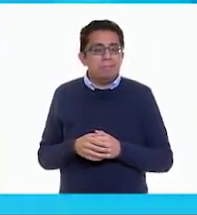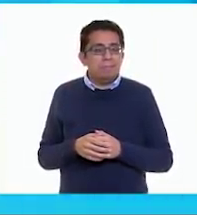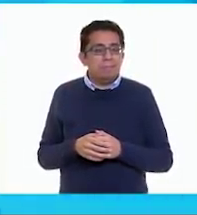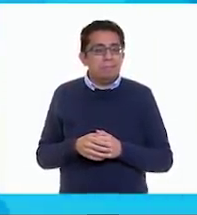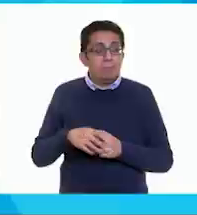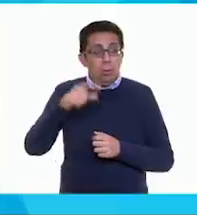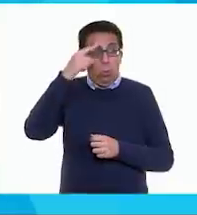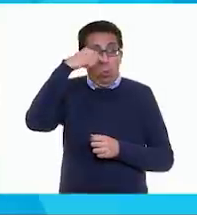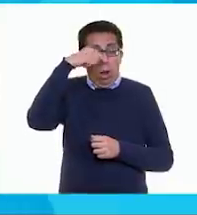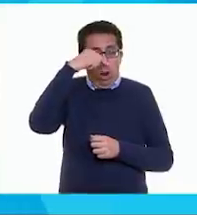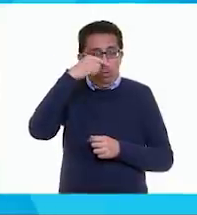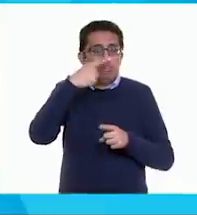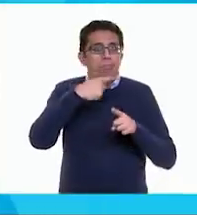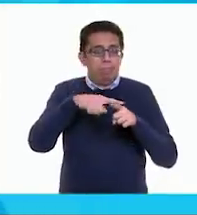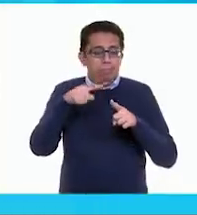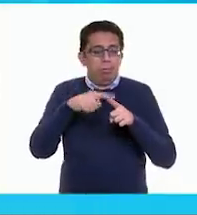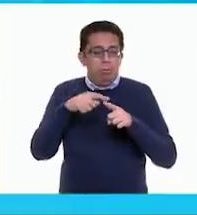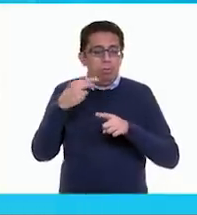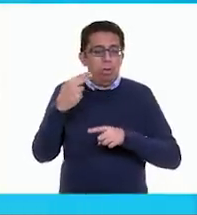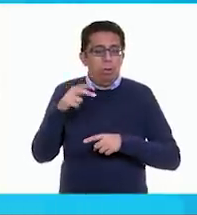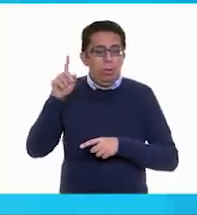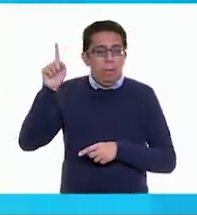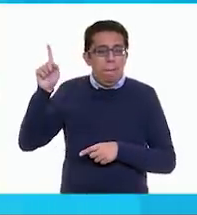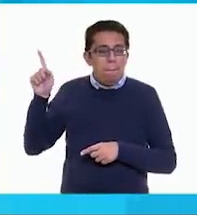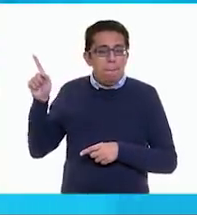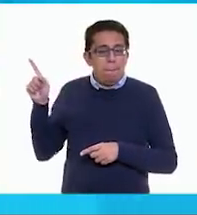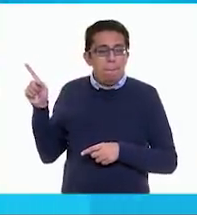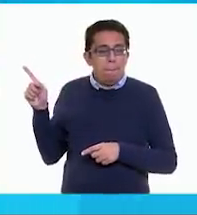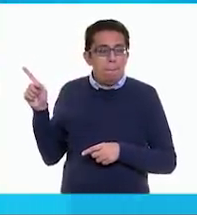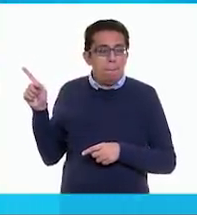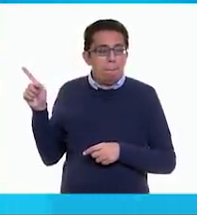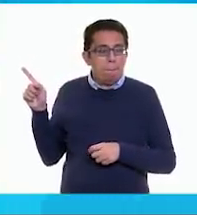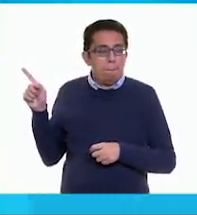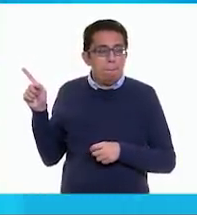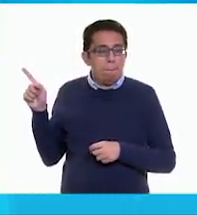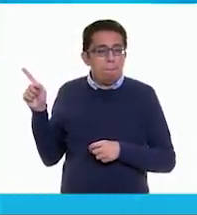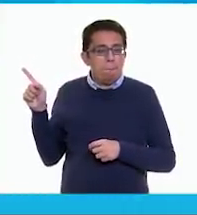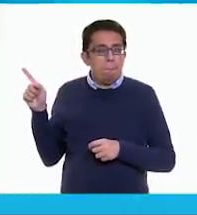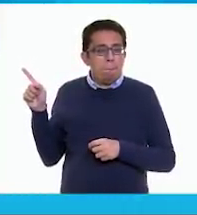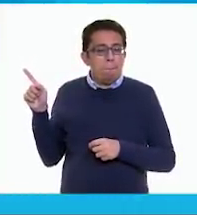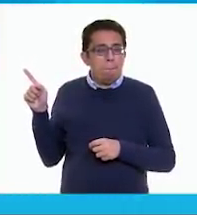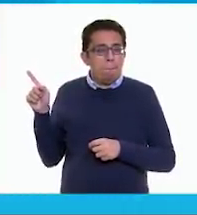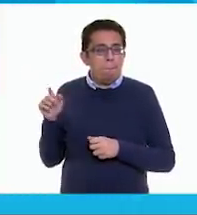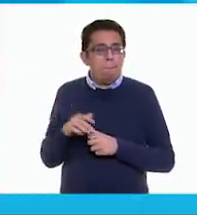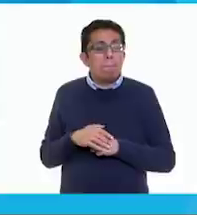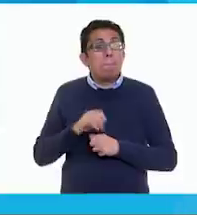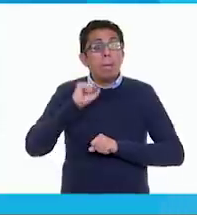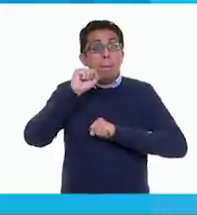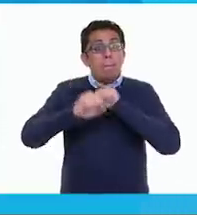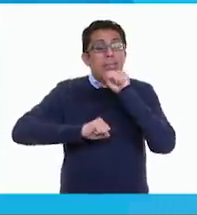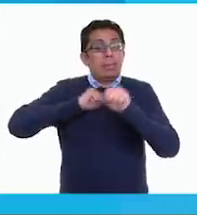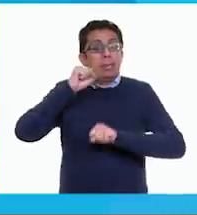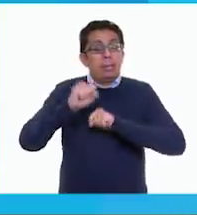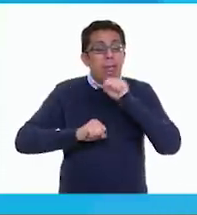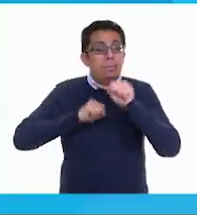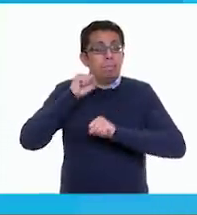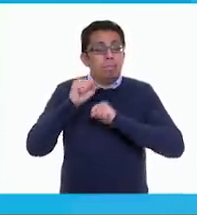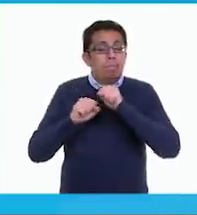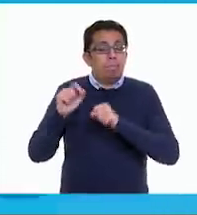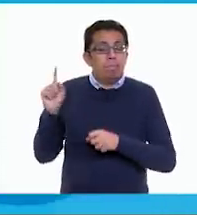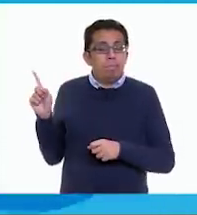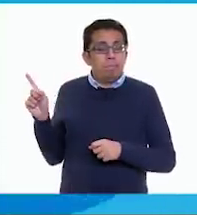Guajolote. Pavo, totol, jolote, pípila, cocono, gallina de indias. ¿Y qué tal bicicleta? Burra,